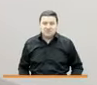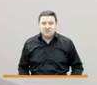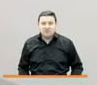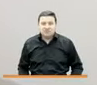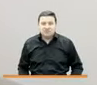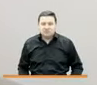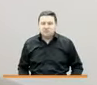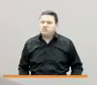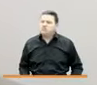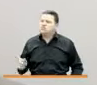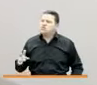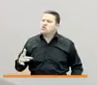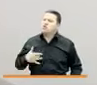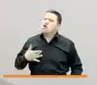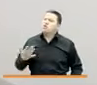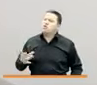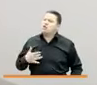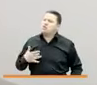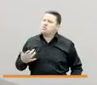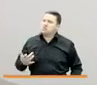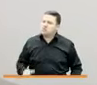¿Cómo se ha sentido? Cuéntenos.